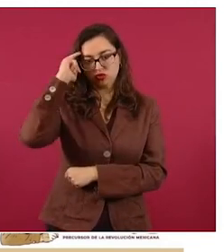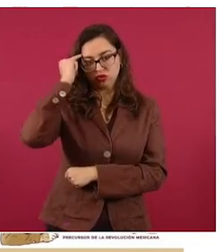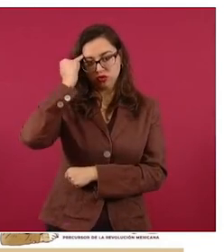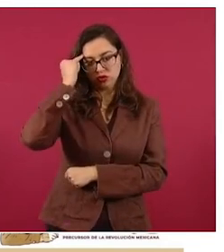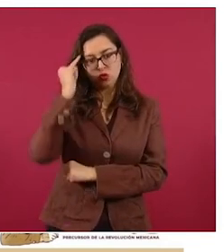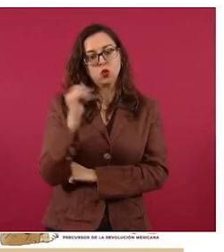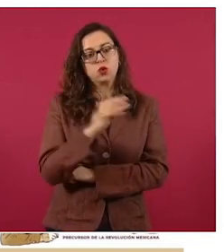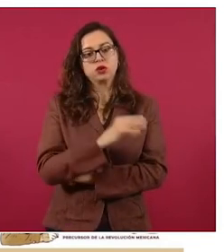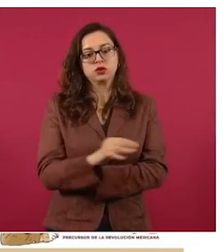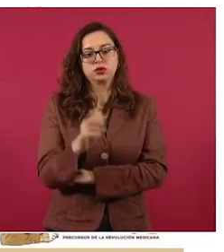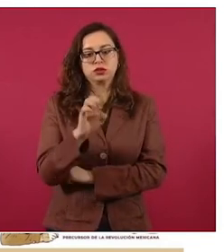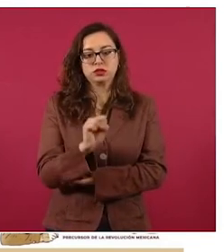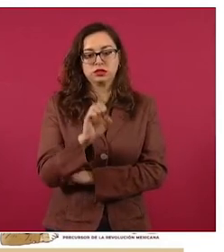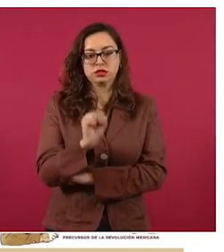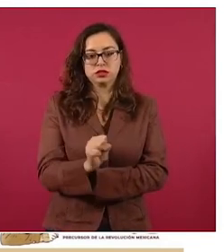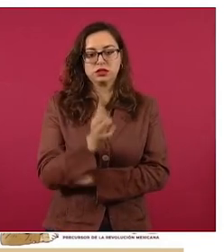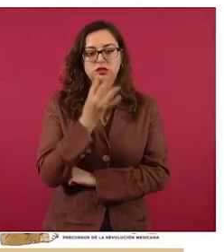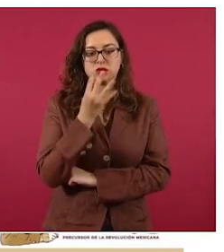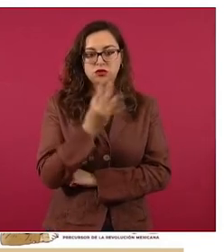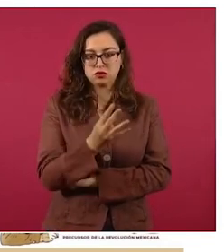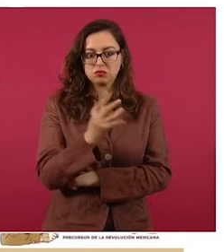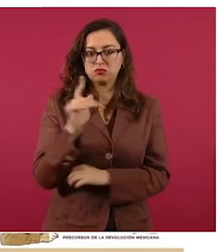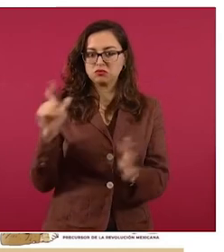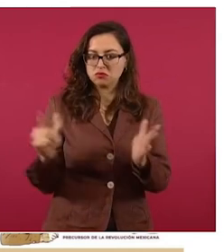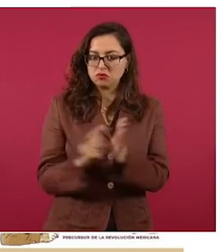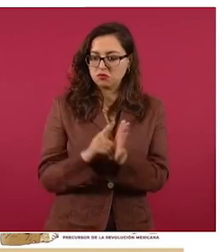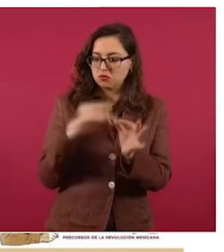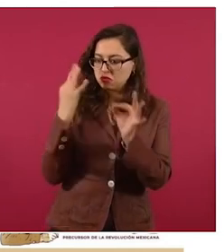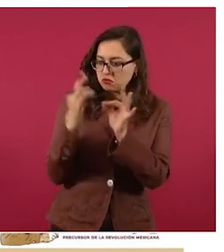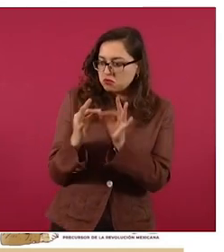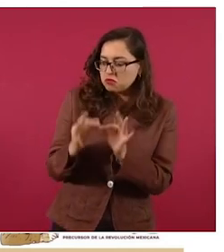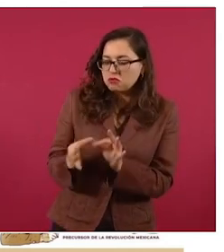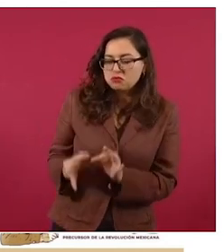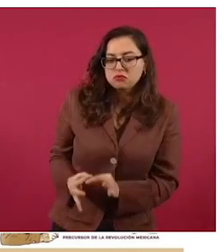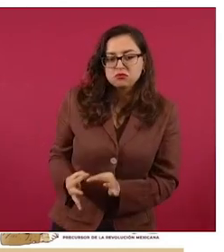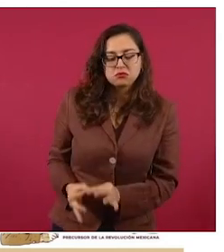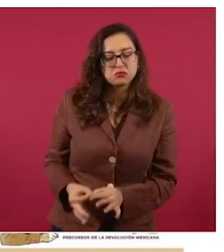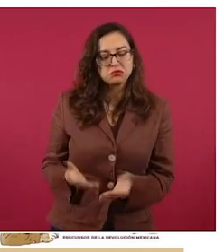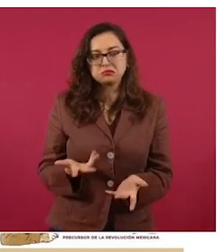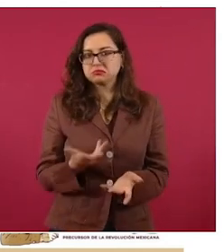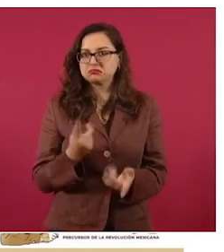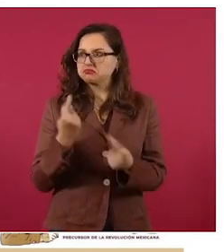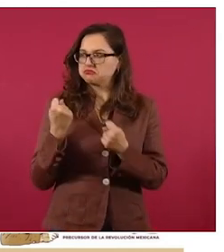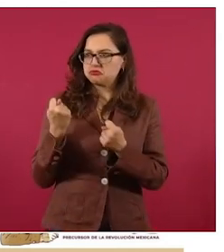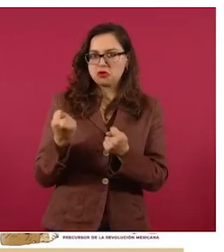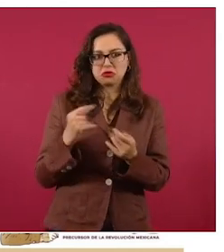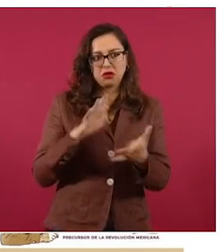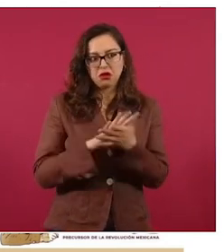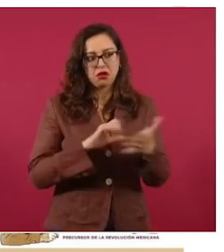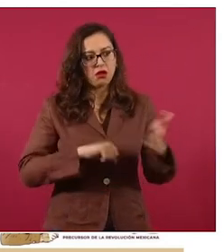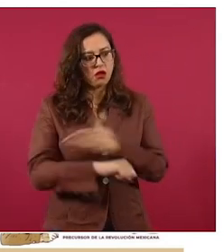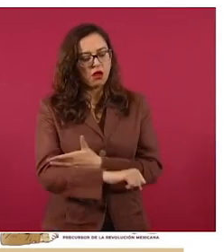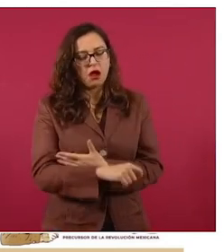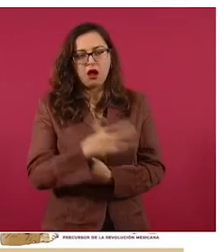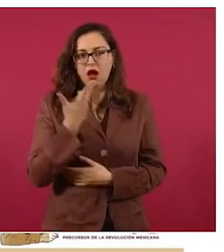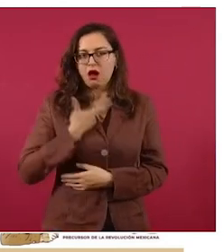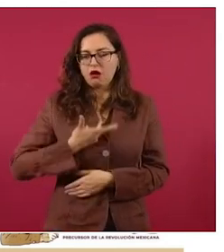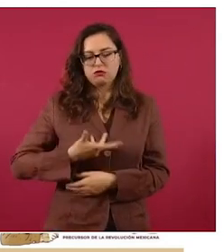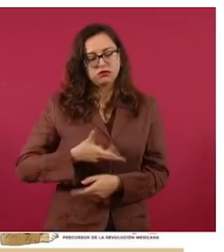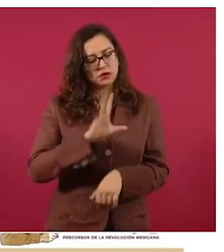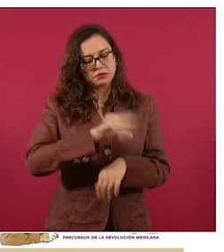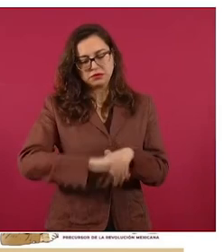464 que cumplieron con los requisitos de la ley. Como es el caso, como un ejemplo,